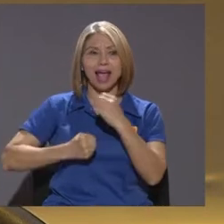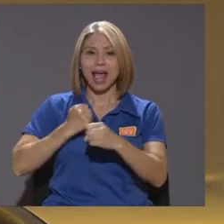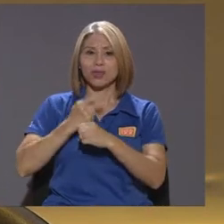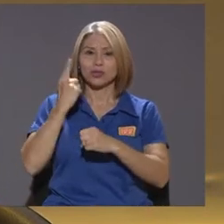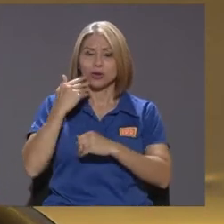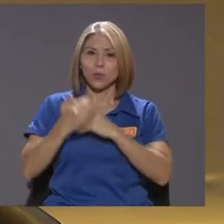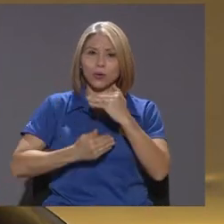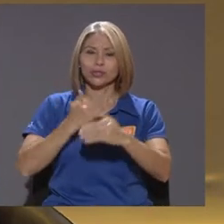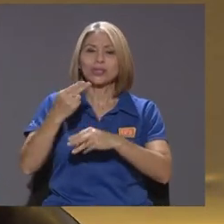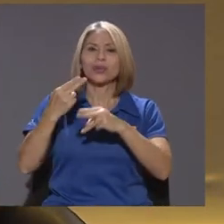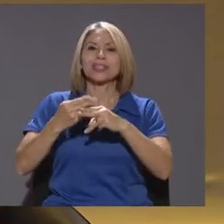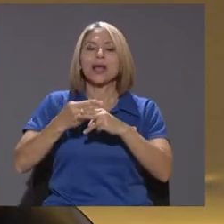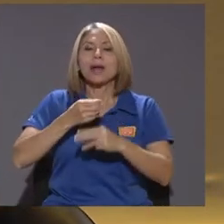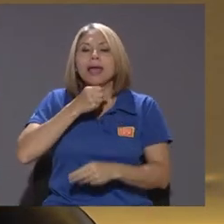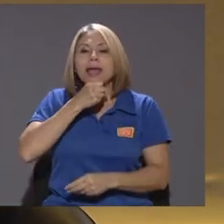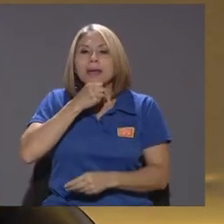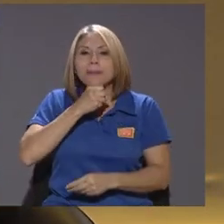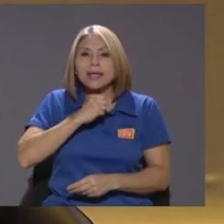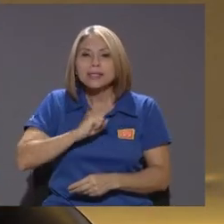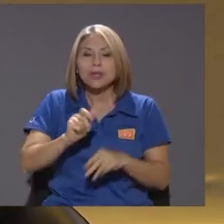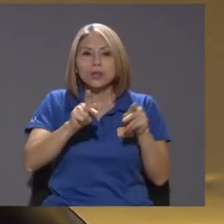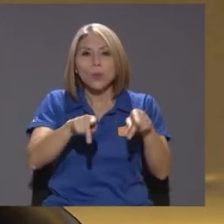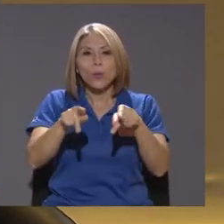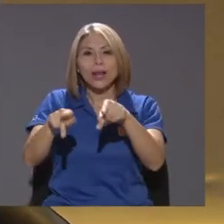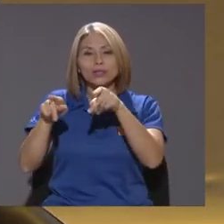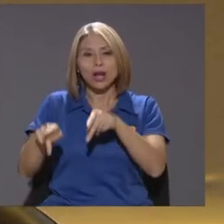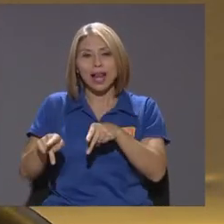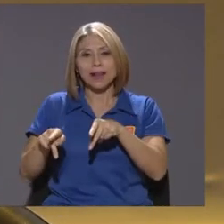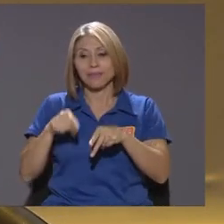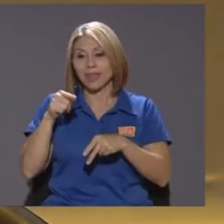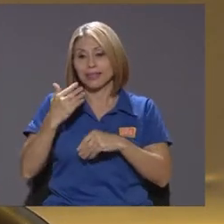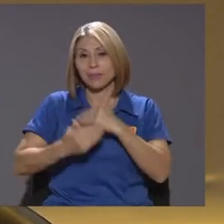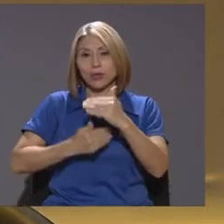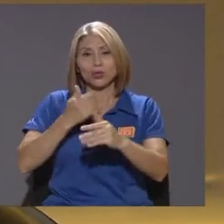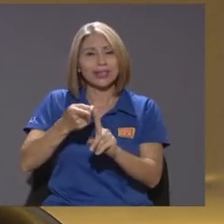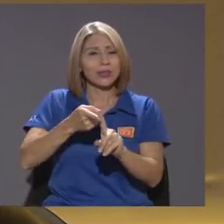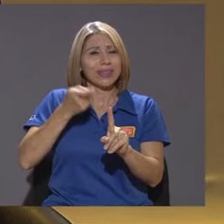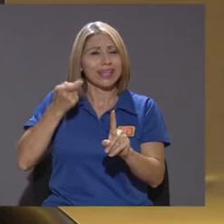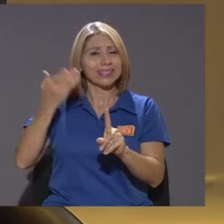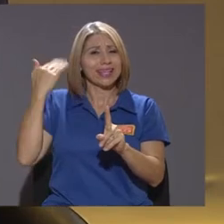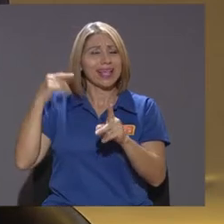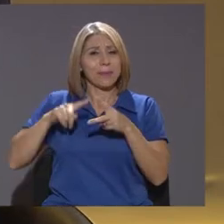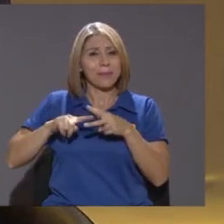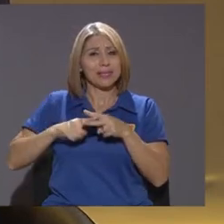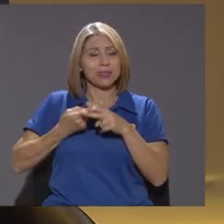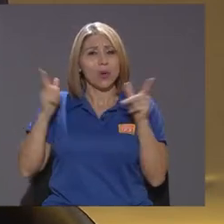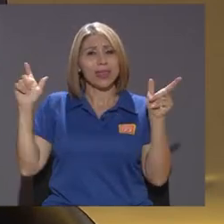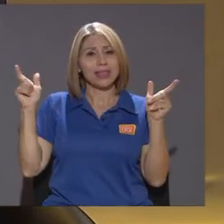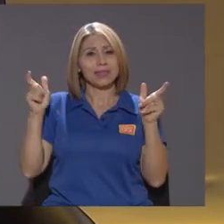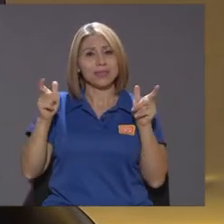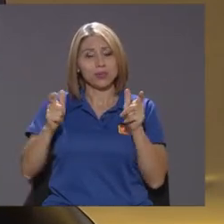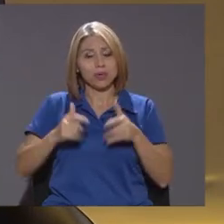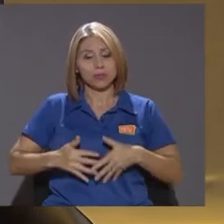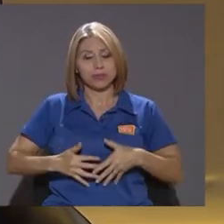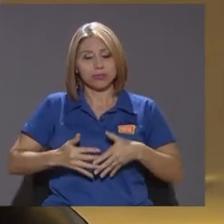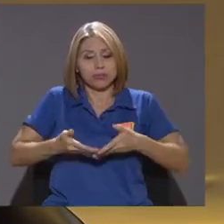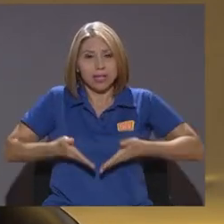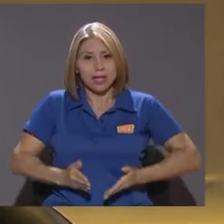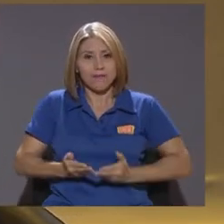llama el envejecimiento poblacional es un proceso que data desde que empezó a disminuir la fecundidad en el país